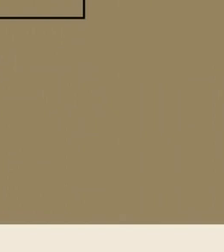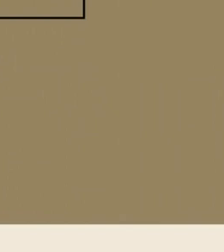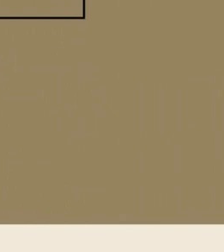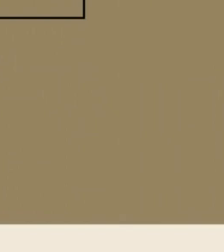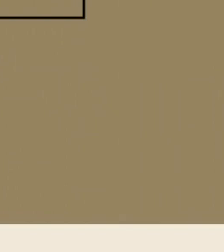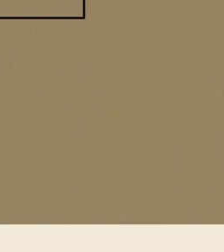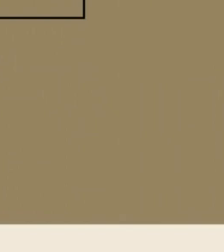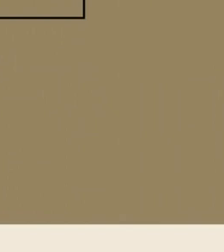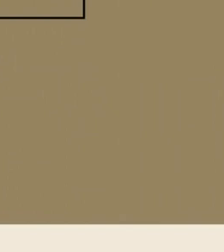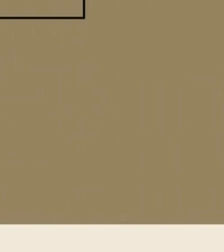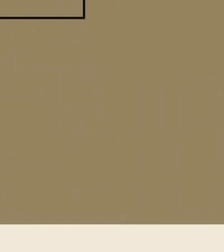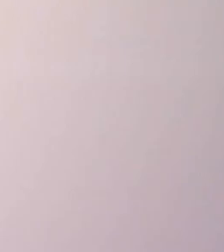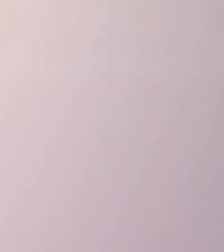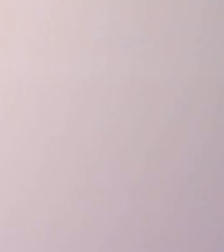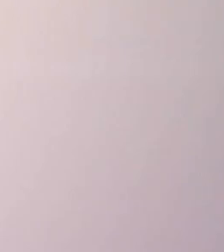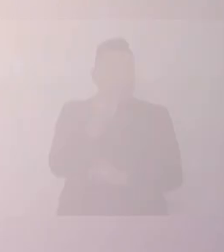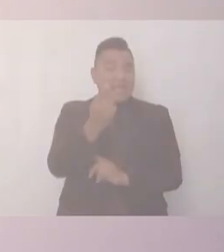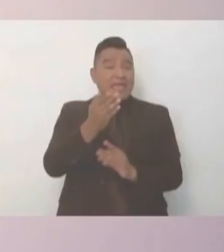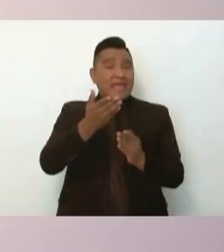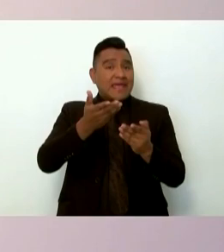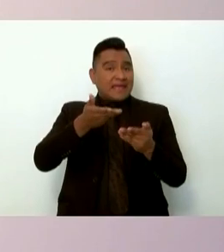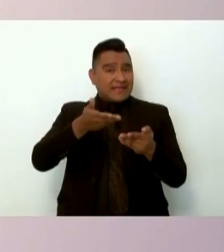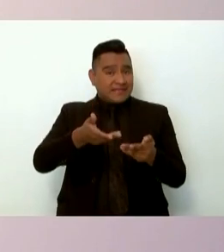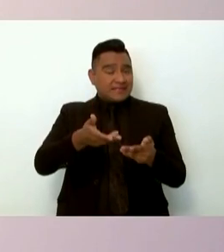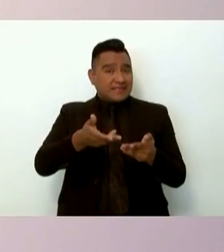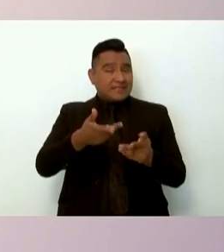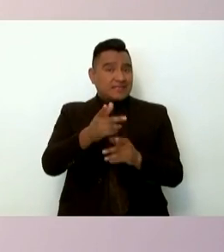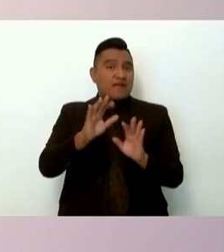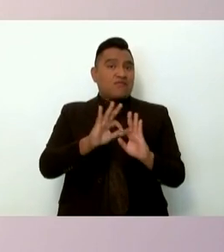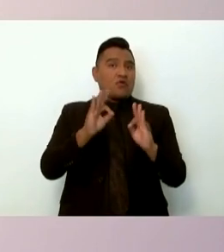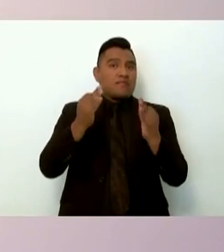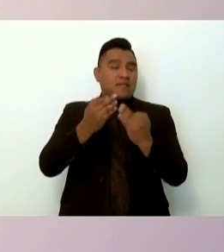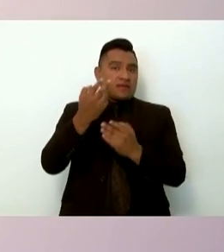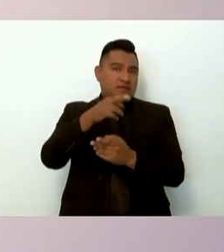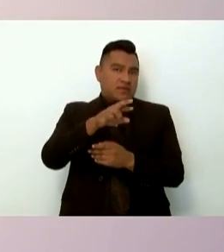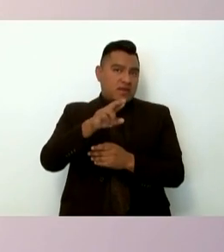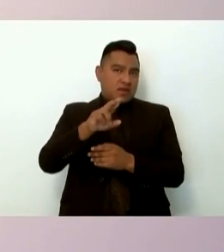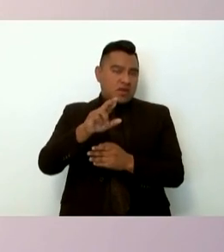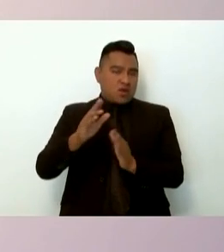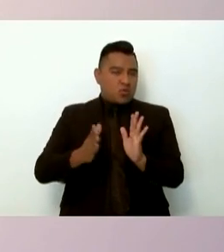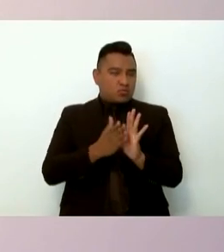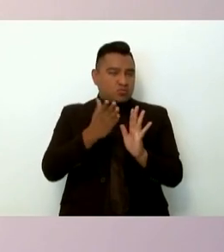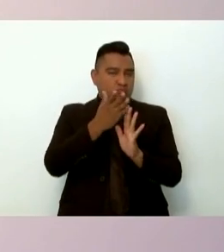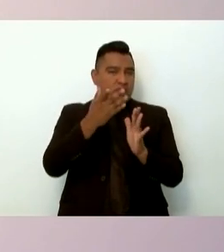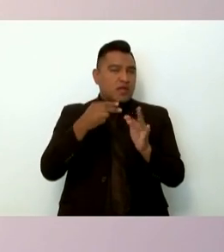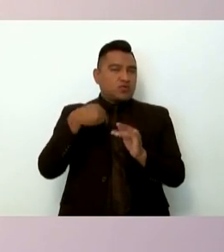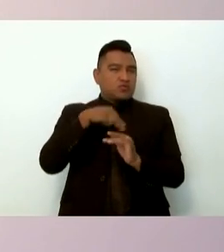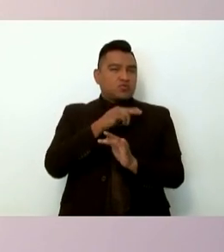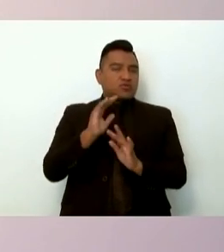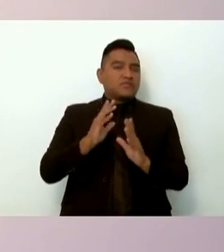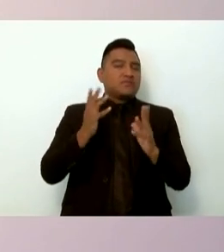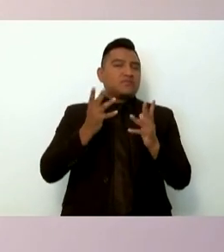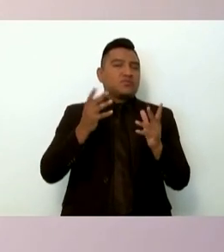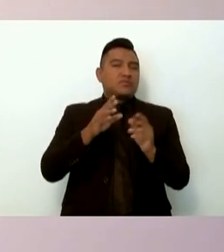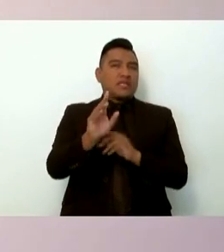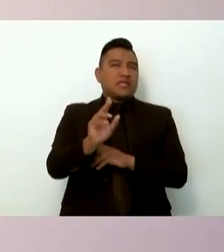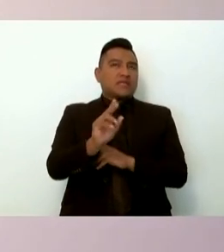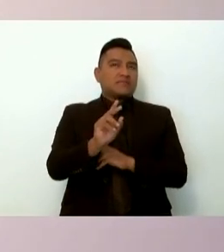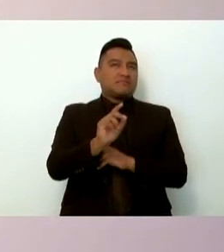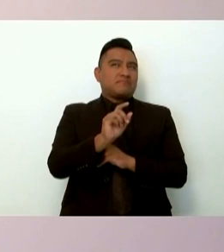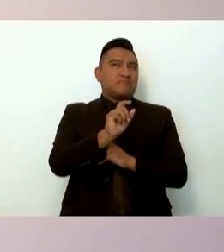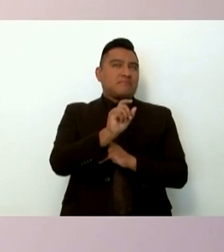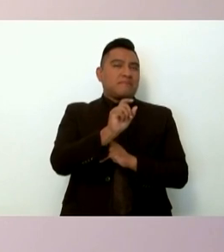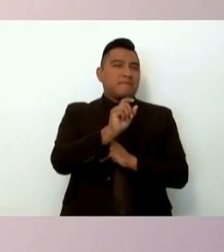esto es parte de la reconstrucción de la red de comunicaciones telefónicas que durante las 22.50 horas y